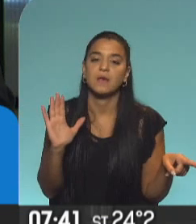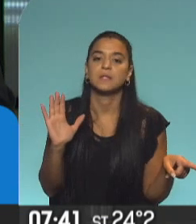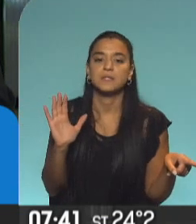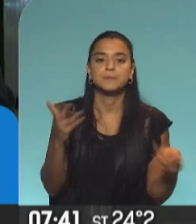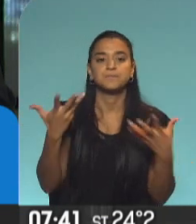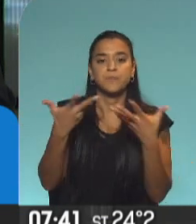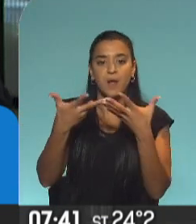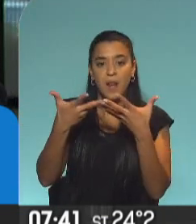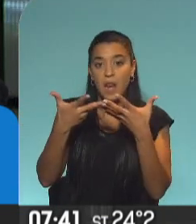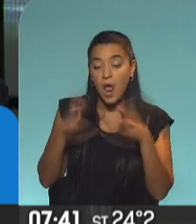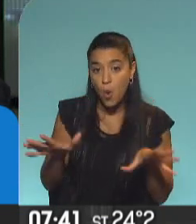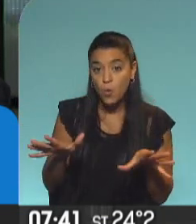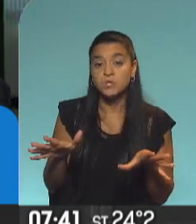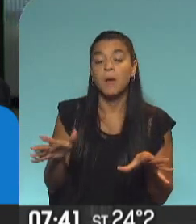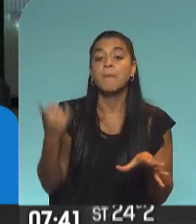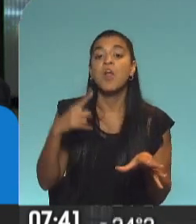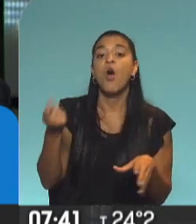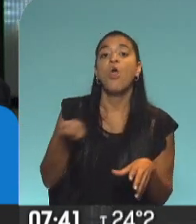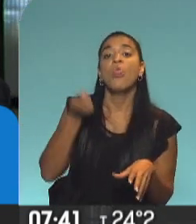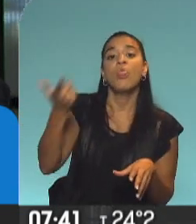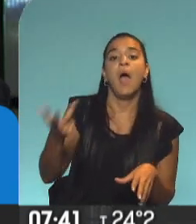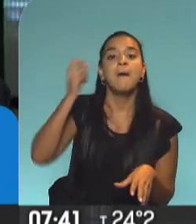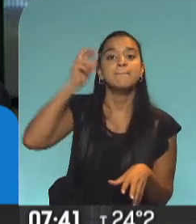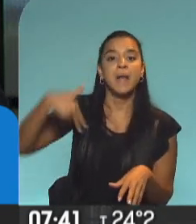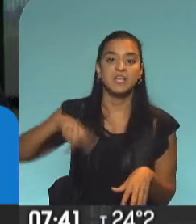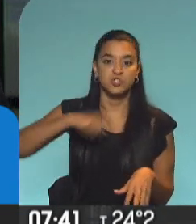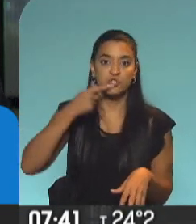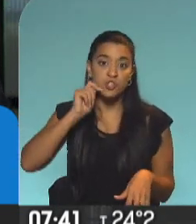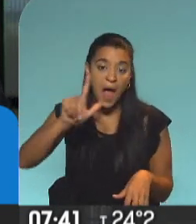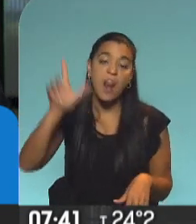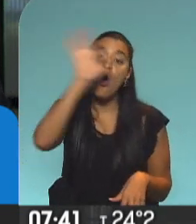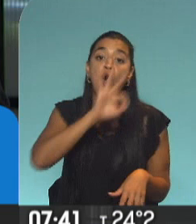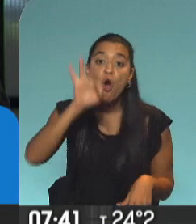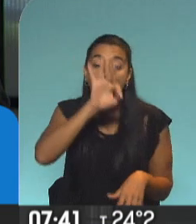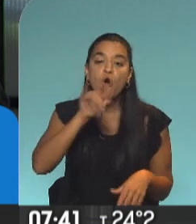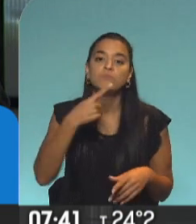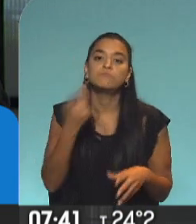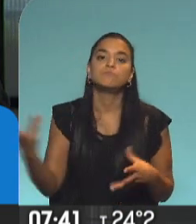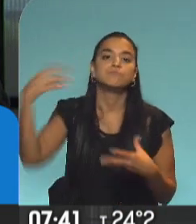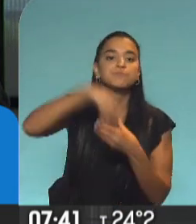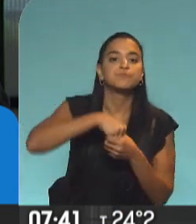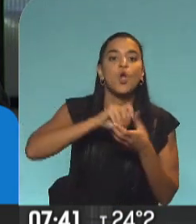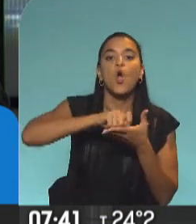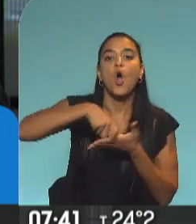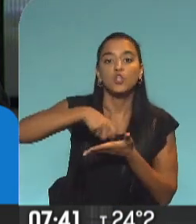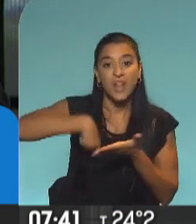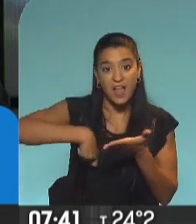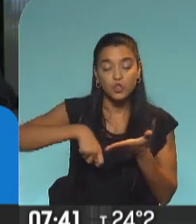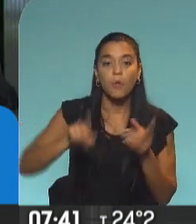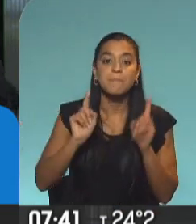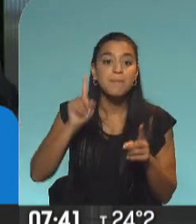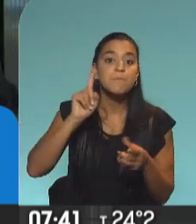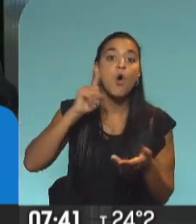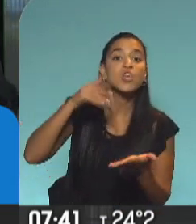renunciar a cambio de otorgarle un plan social o eventualmente incorporarla con un contrato al propio